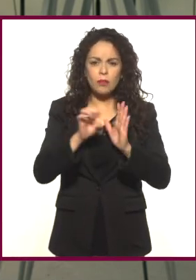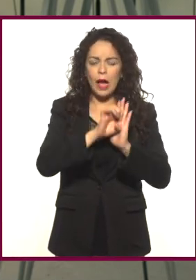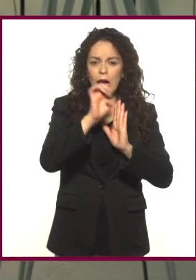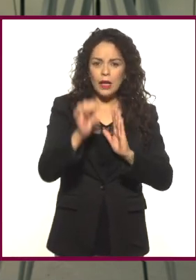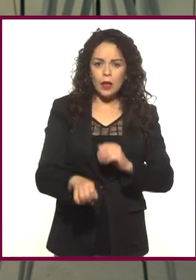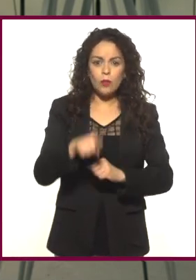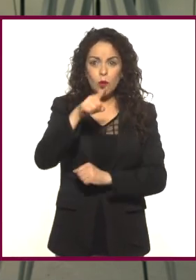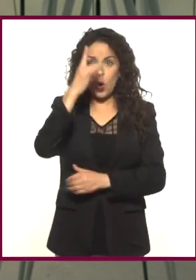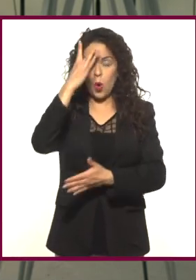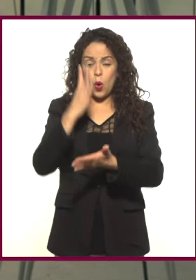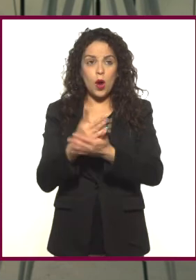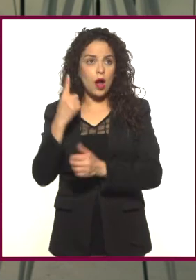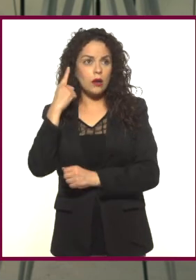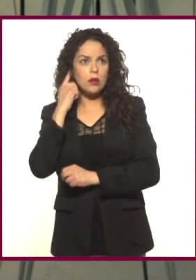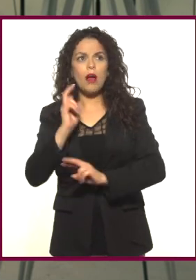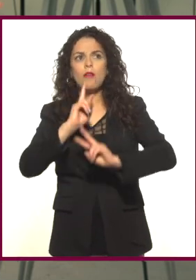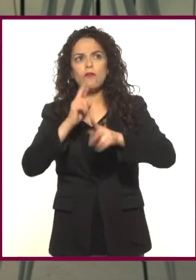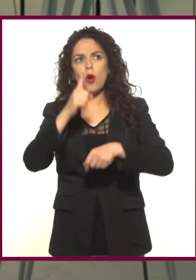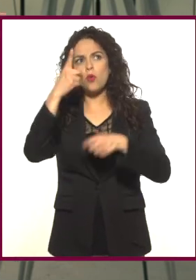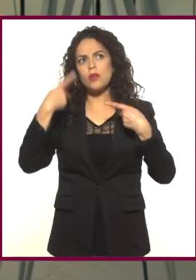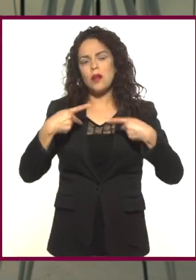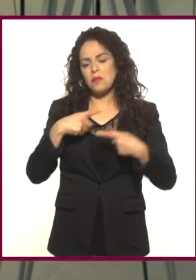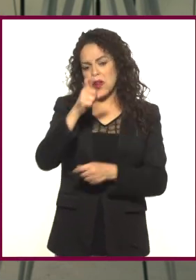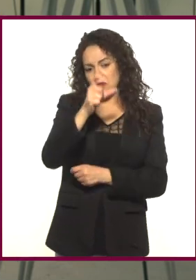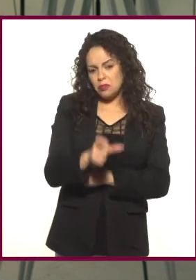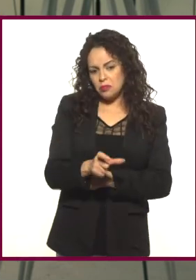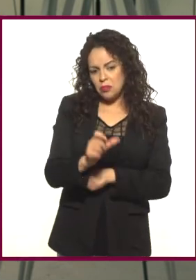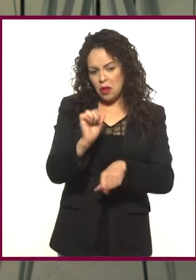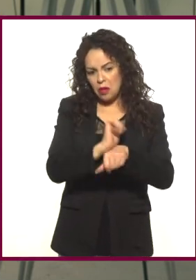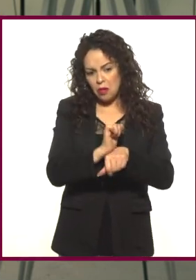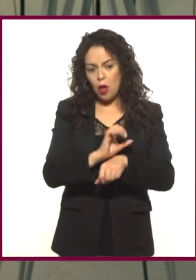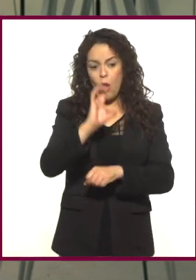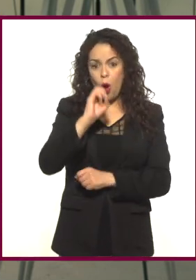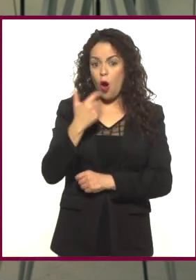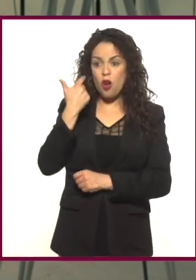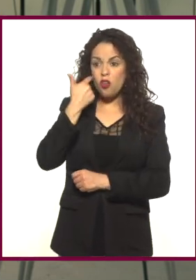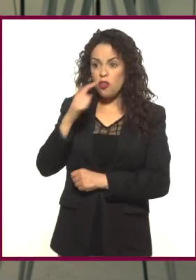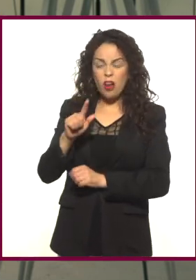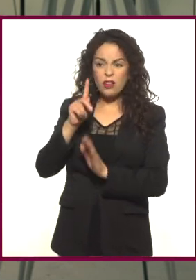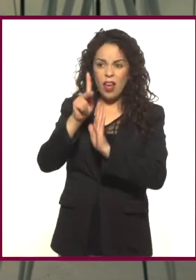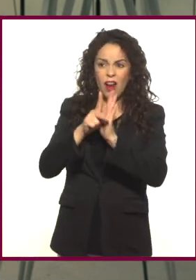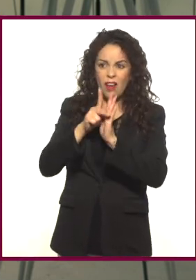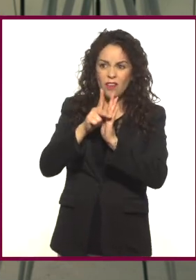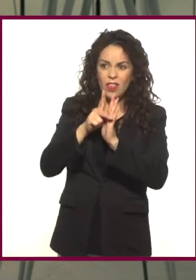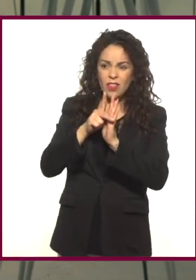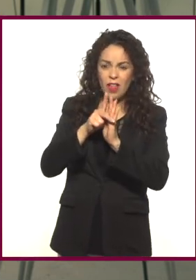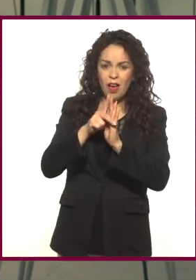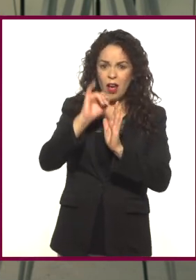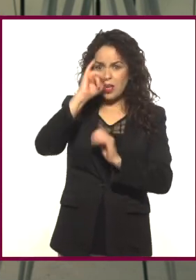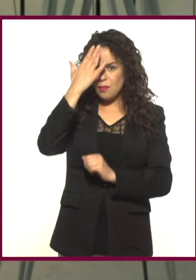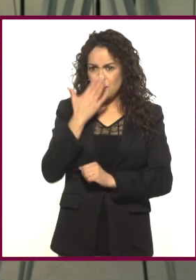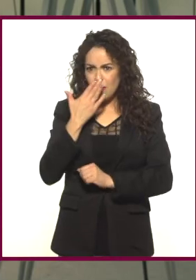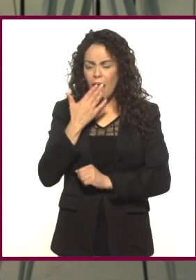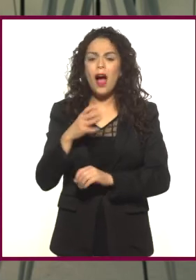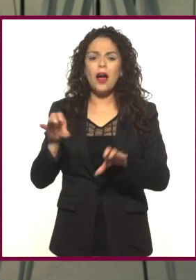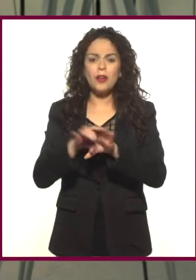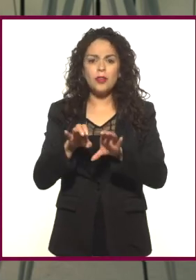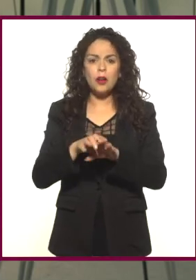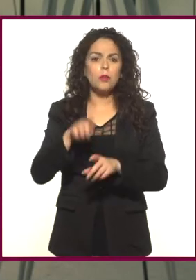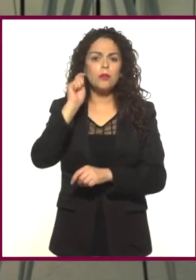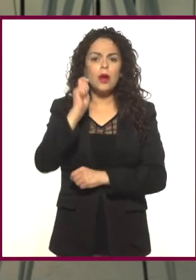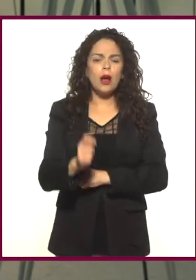Podrías escuchar solo la voz de uno de los personajes. O si no quieres salir en el video por lo que sea, puedes realizar el corto